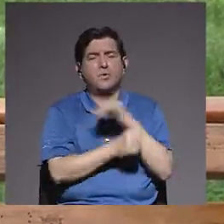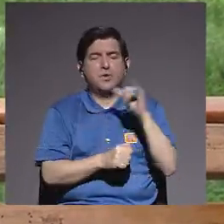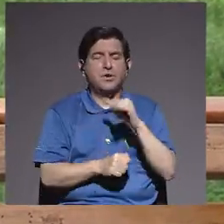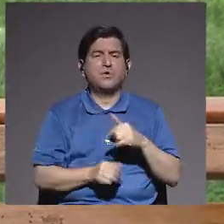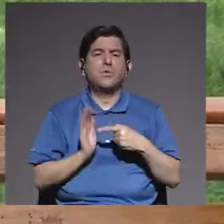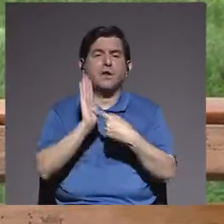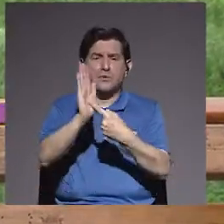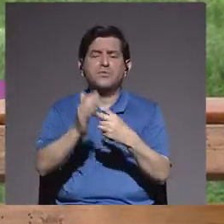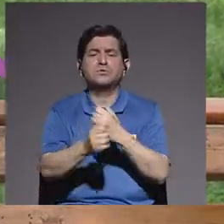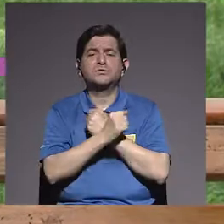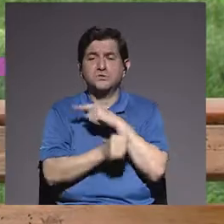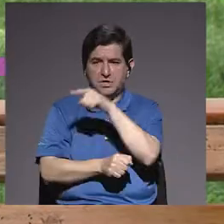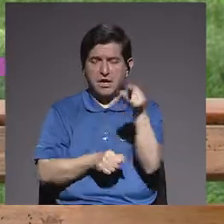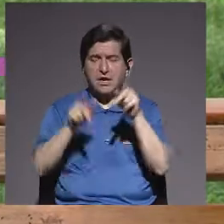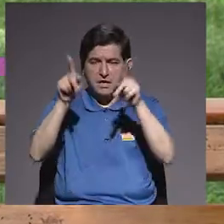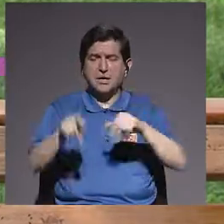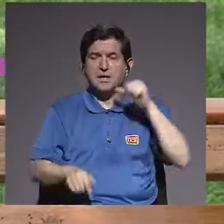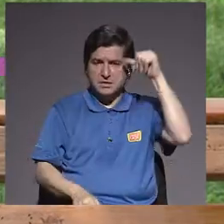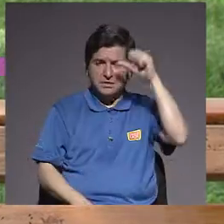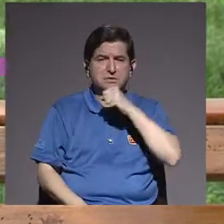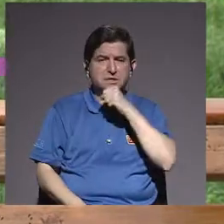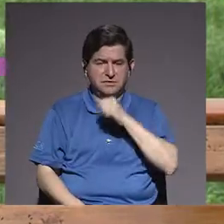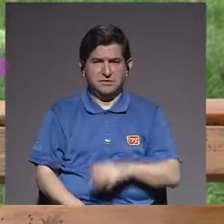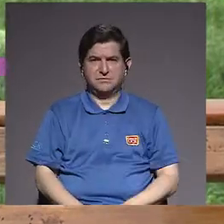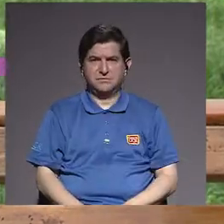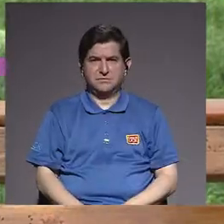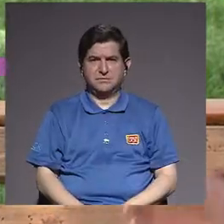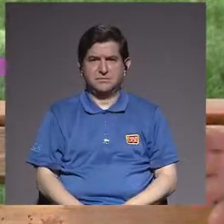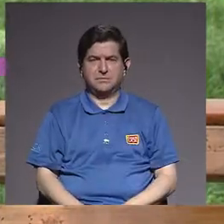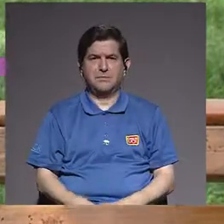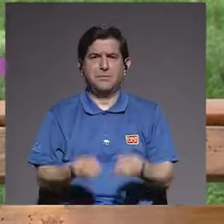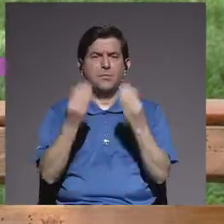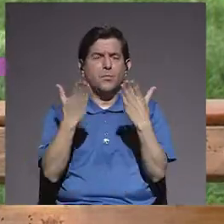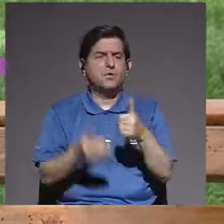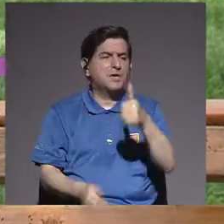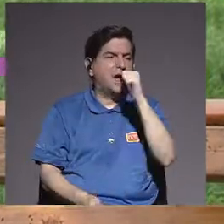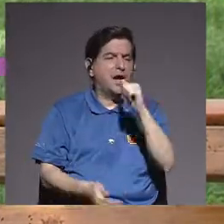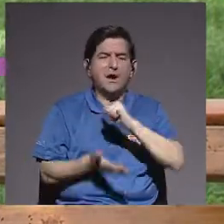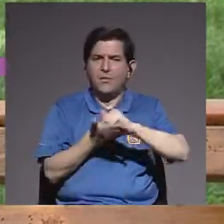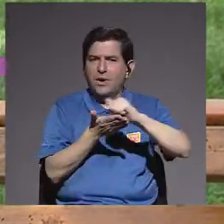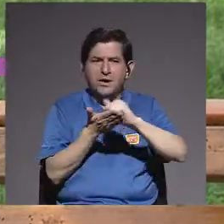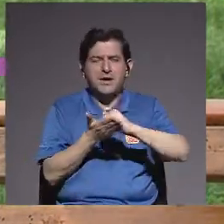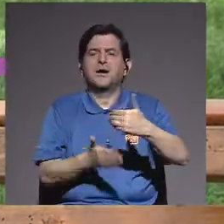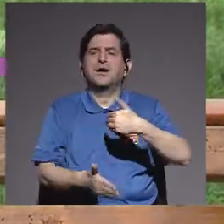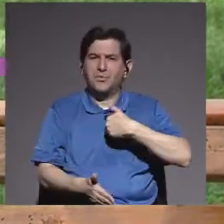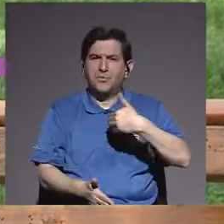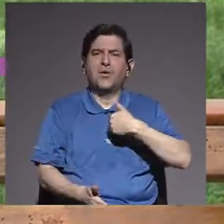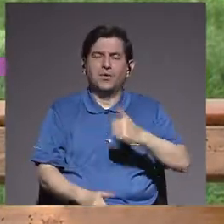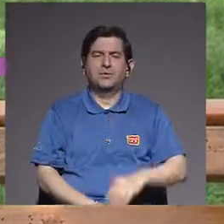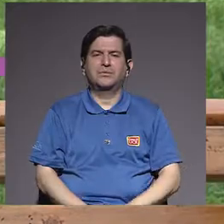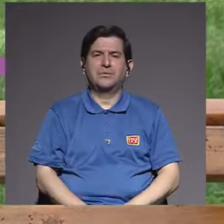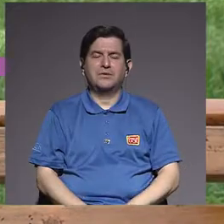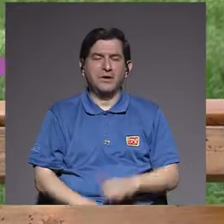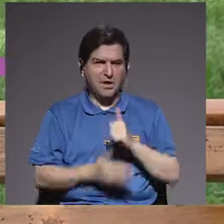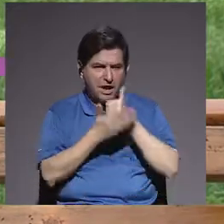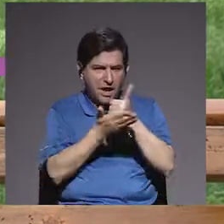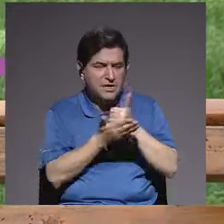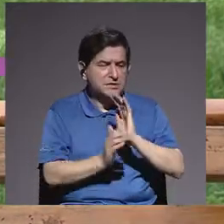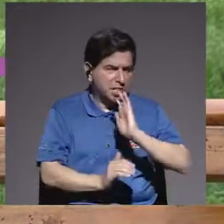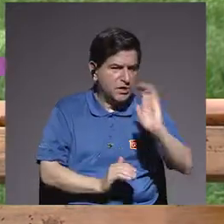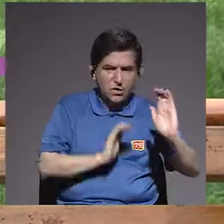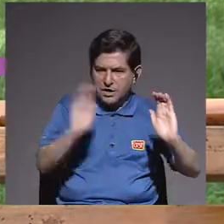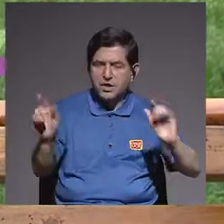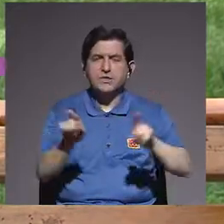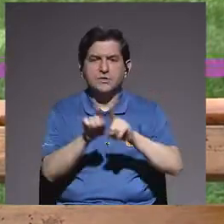hagámoselo con amor a ellos, no es nada, para eso hay mucha agüita y mucho jabón y se lo hacemos a los